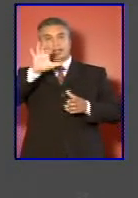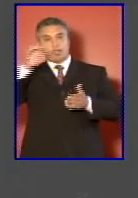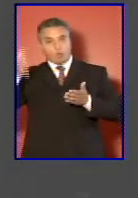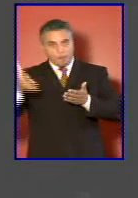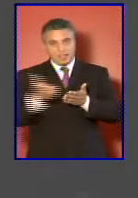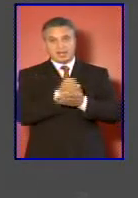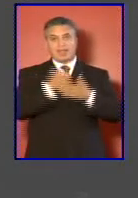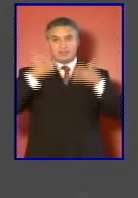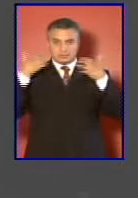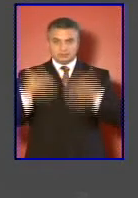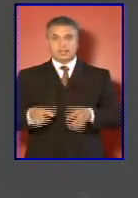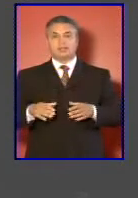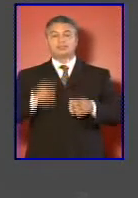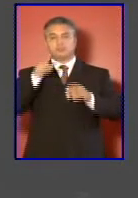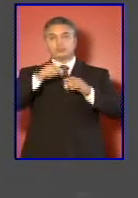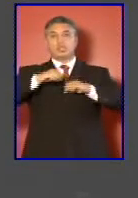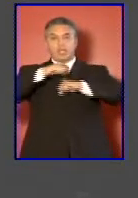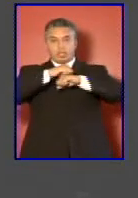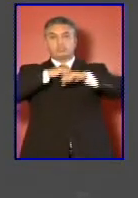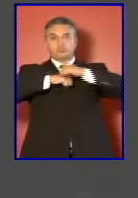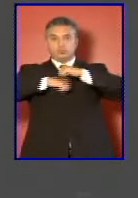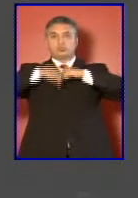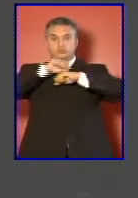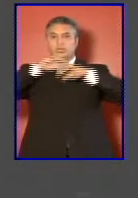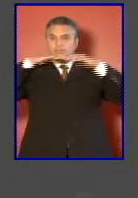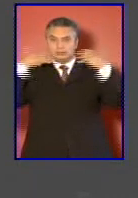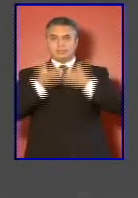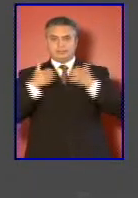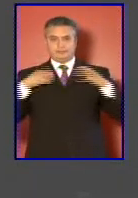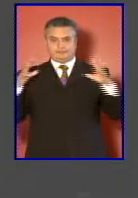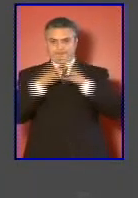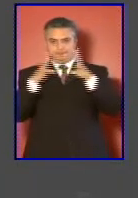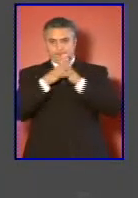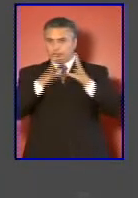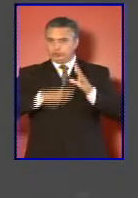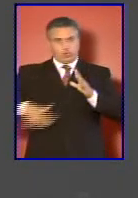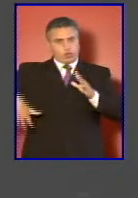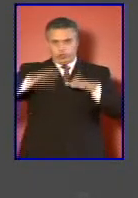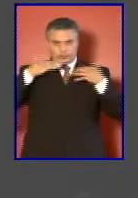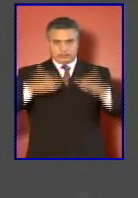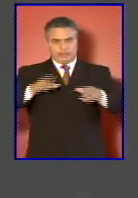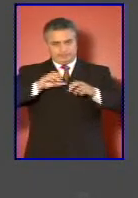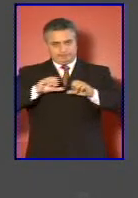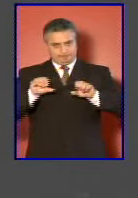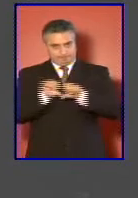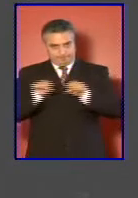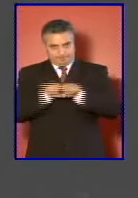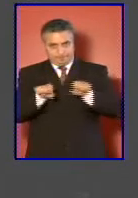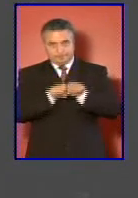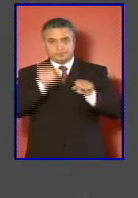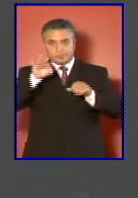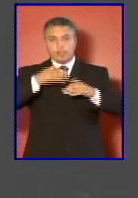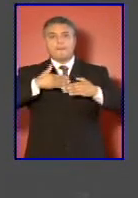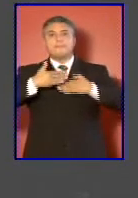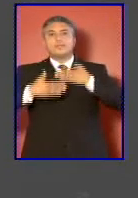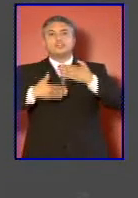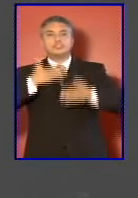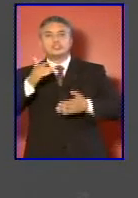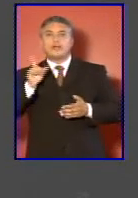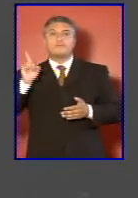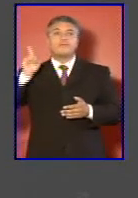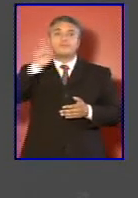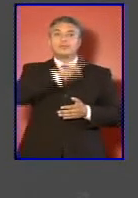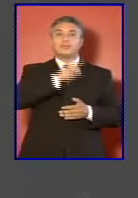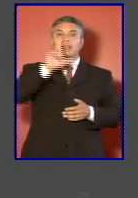esencial de todas nuestras instalaciones armadas y estamos en el proceso final de